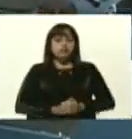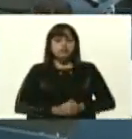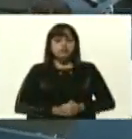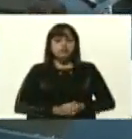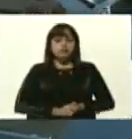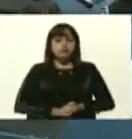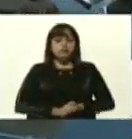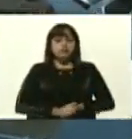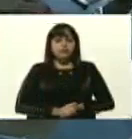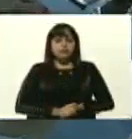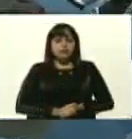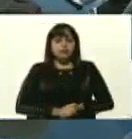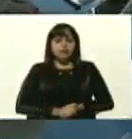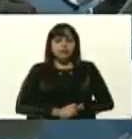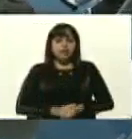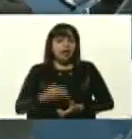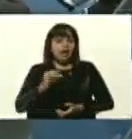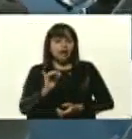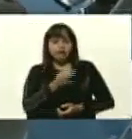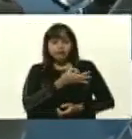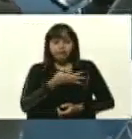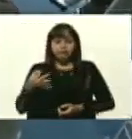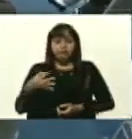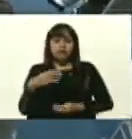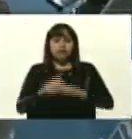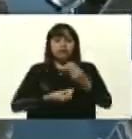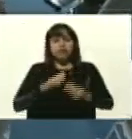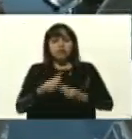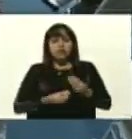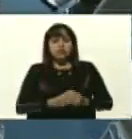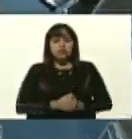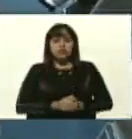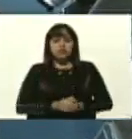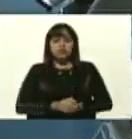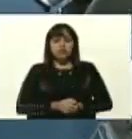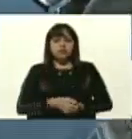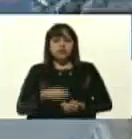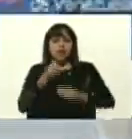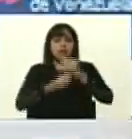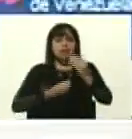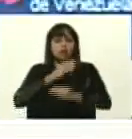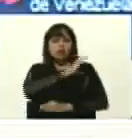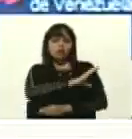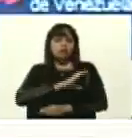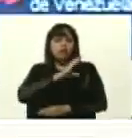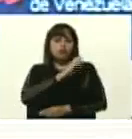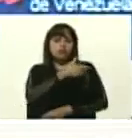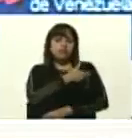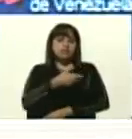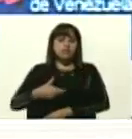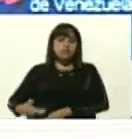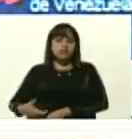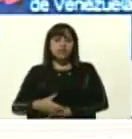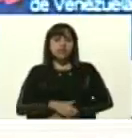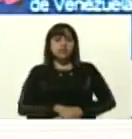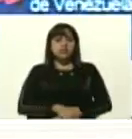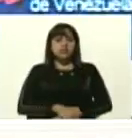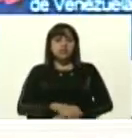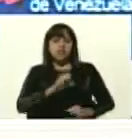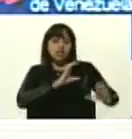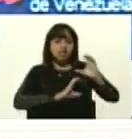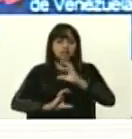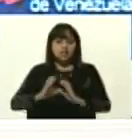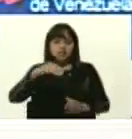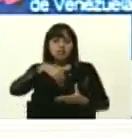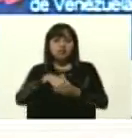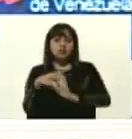fue un acierto maravilloso la creación del Consejo Presidencial de las Ciencias en